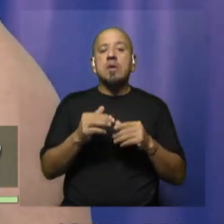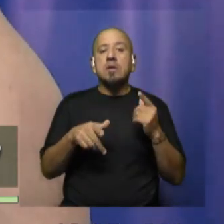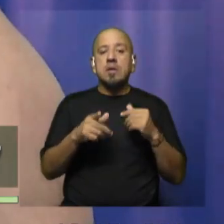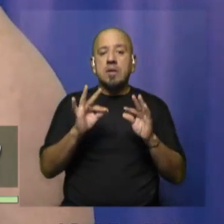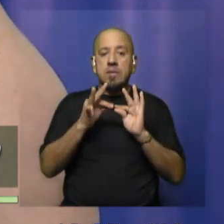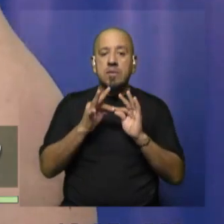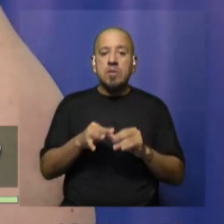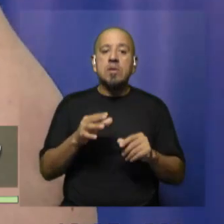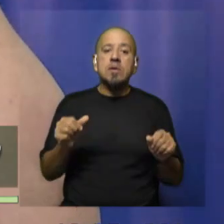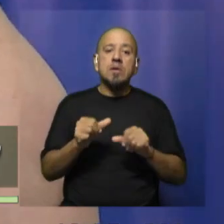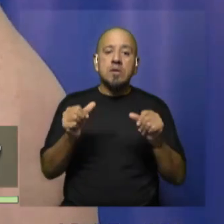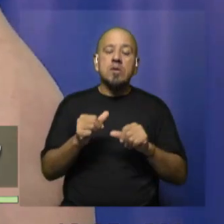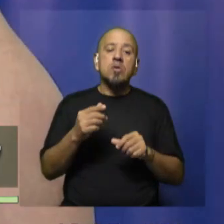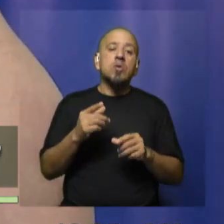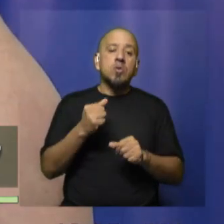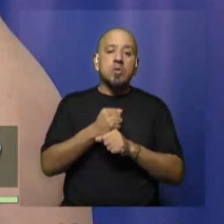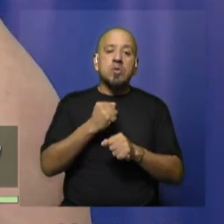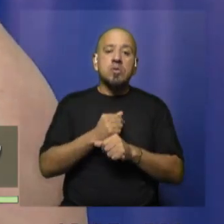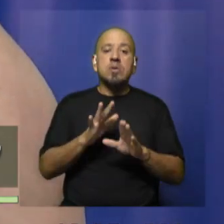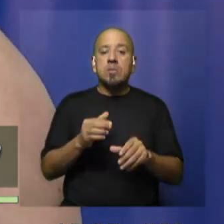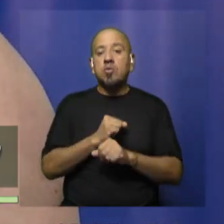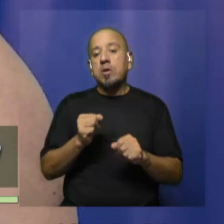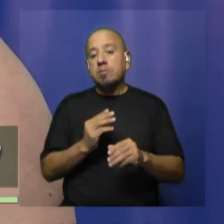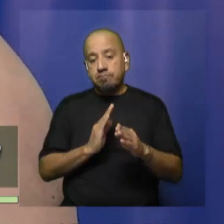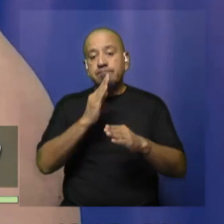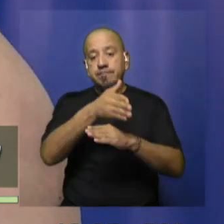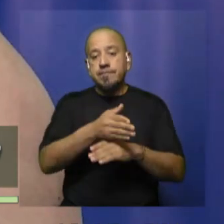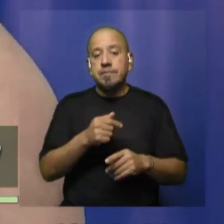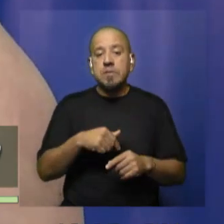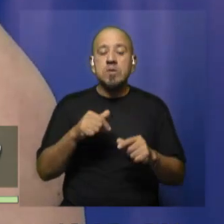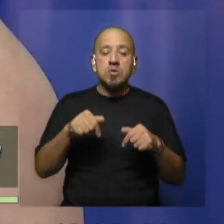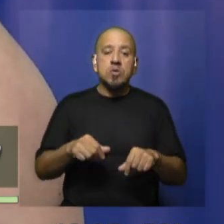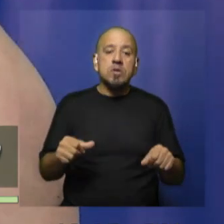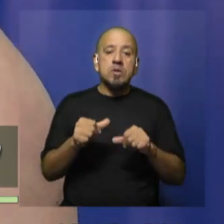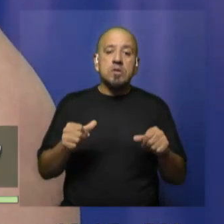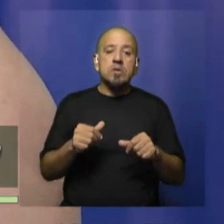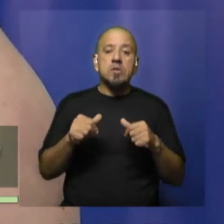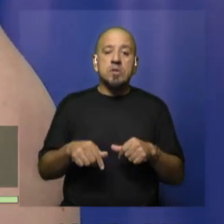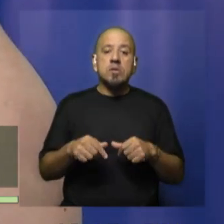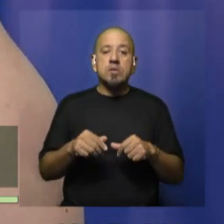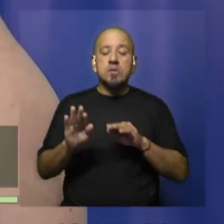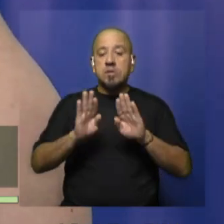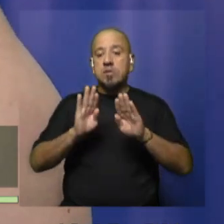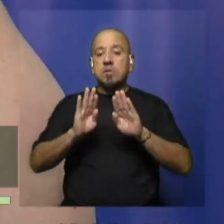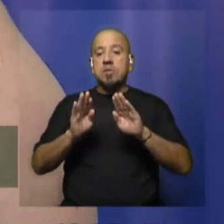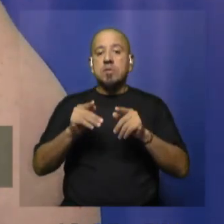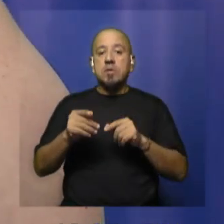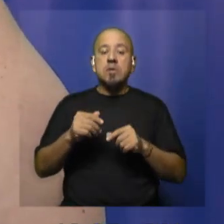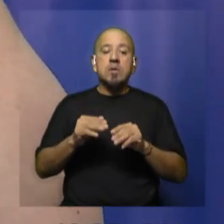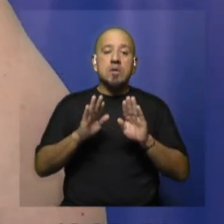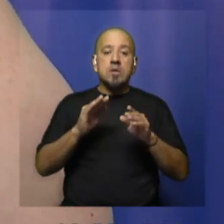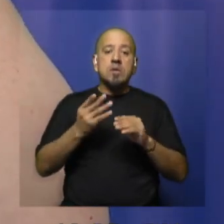Cada organismo está haciendo un trabajo para poder lograr la accesibilidad. Nosotros ahora recientemente inauguramos nuestra entrada del Ministerio de Desarrollo Social para que